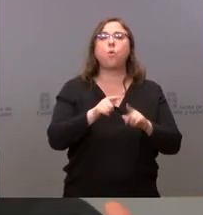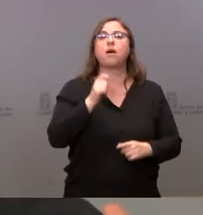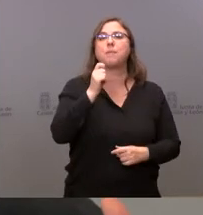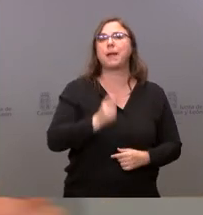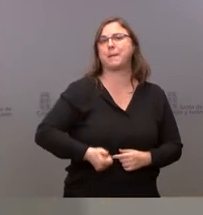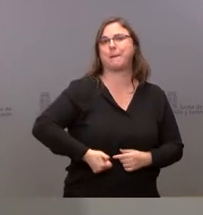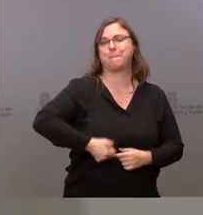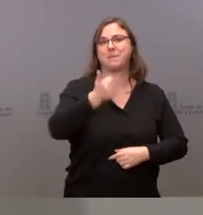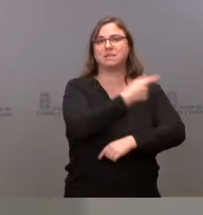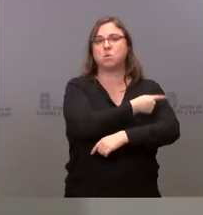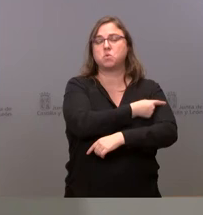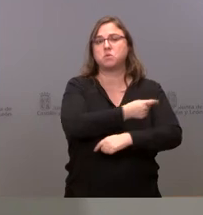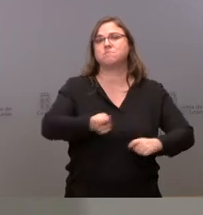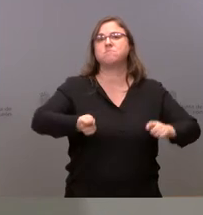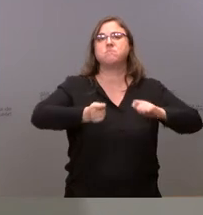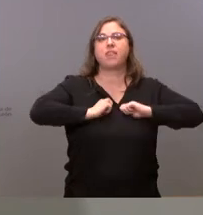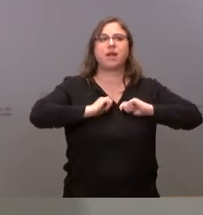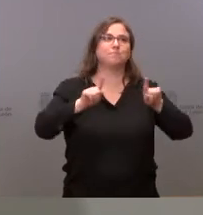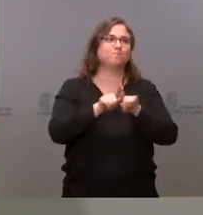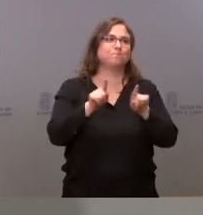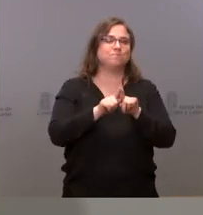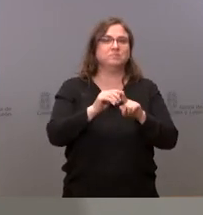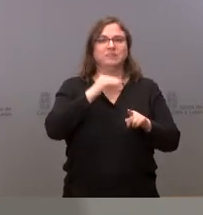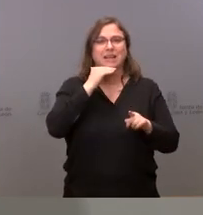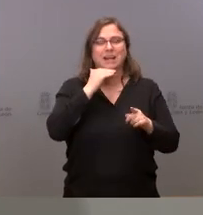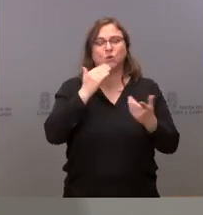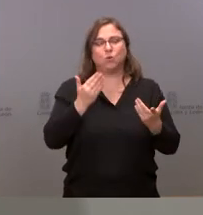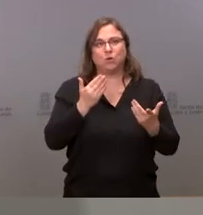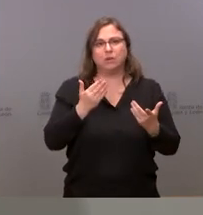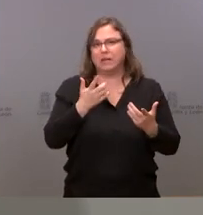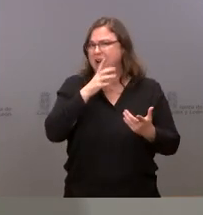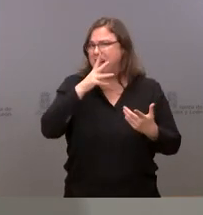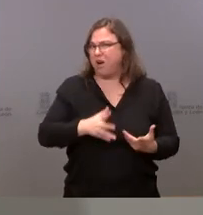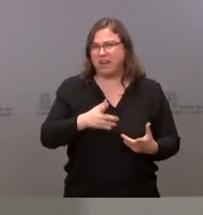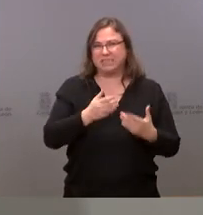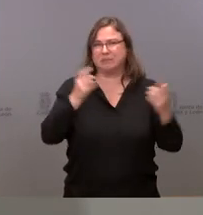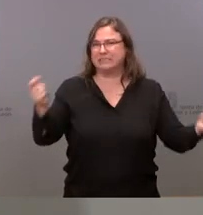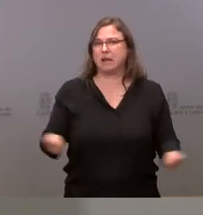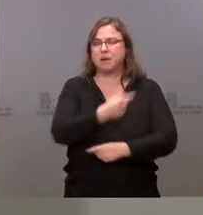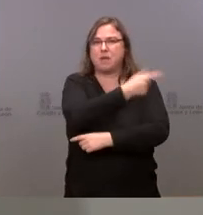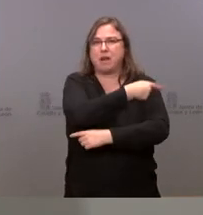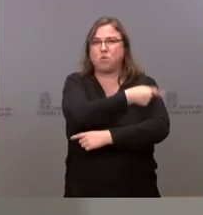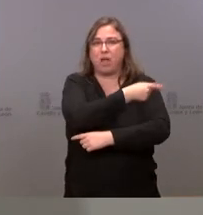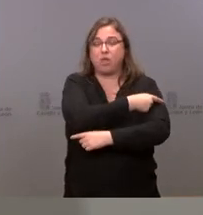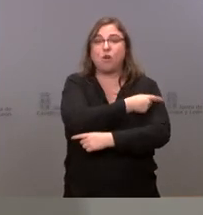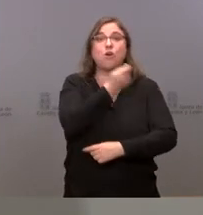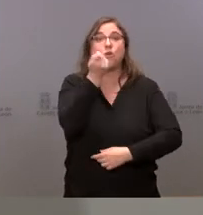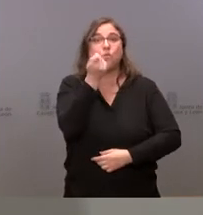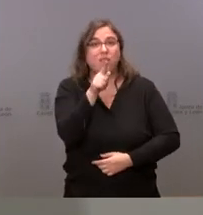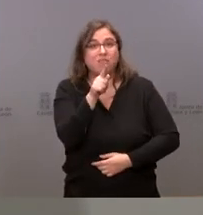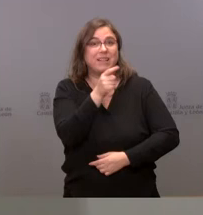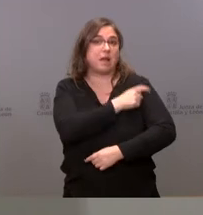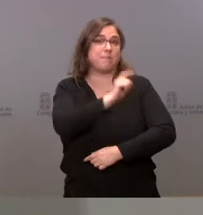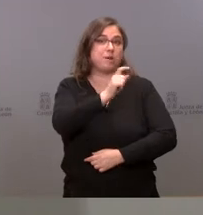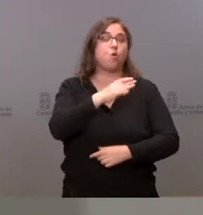de vacunación pues nos permitiría liberar algún personal del SACIL que hoy está en campaña de vacunación que no tendría que vacunar por no disponer de